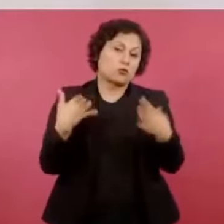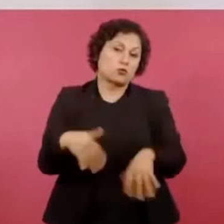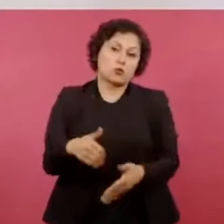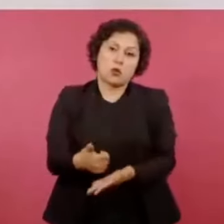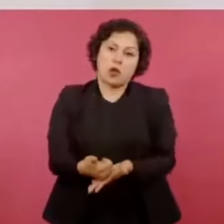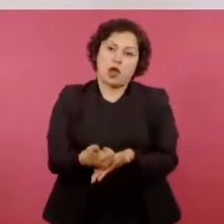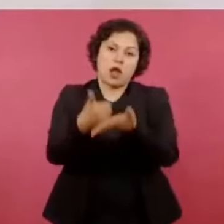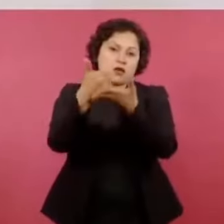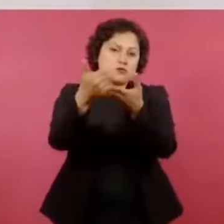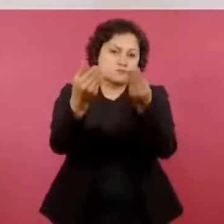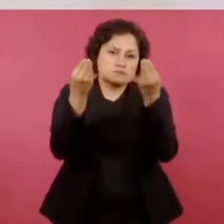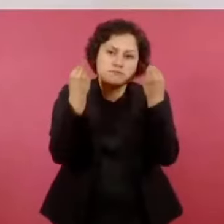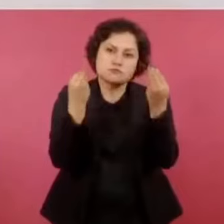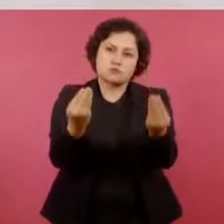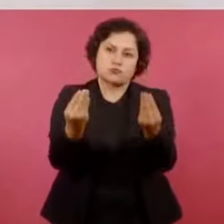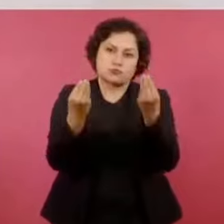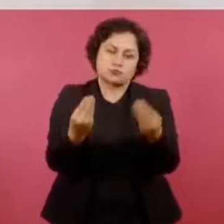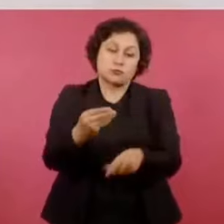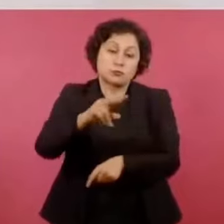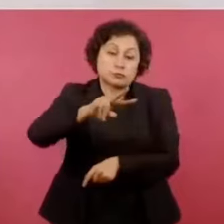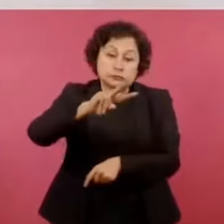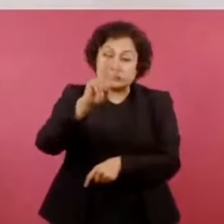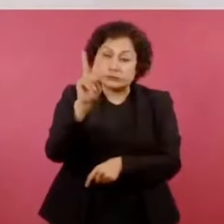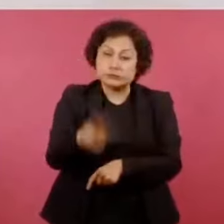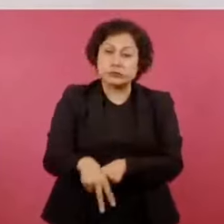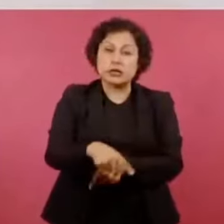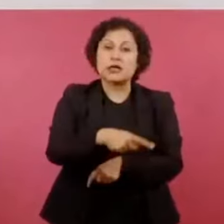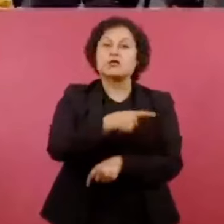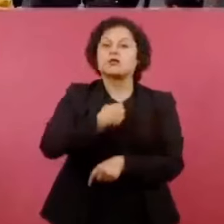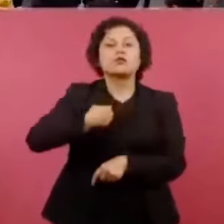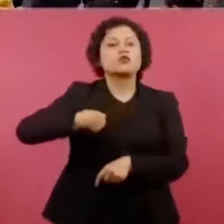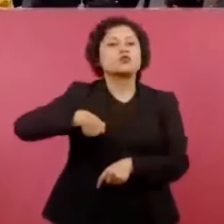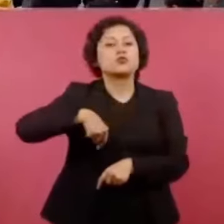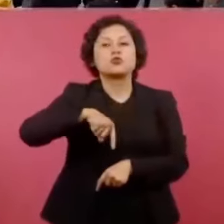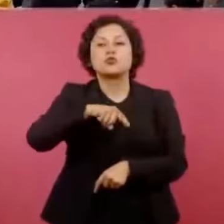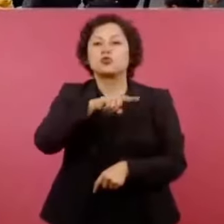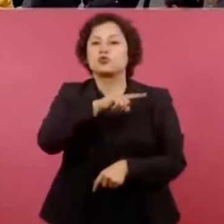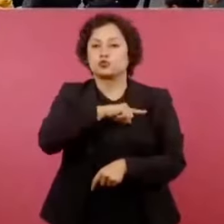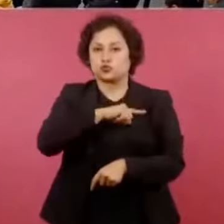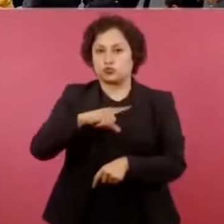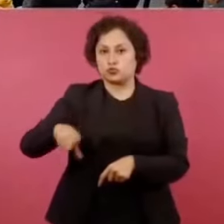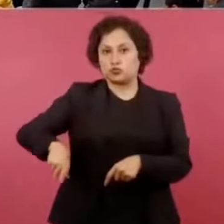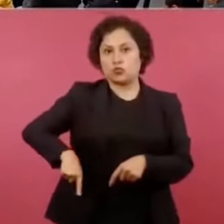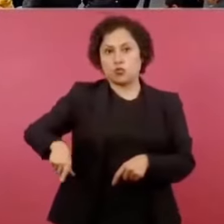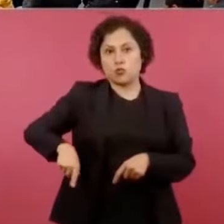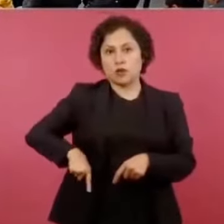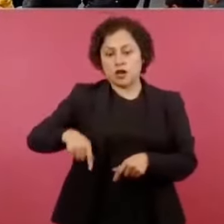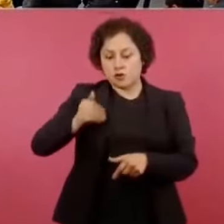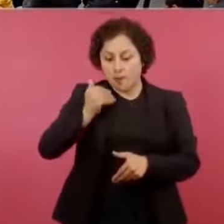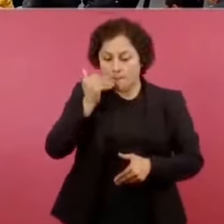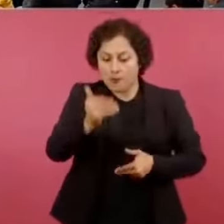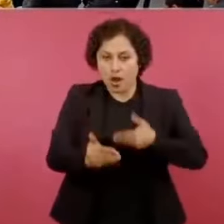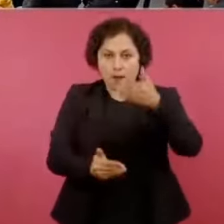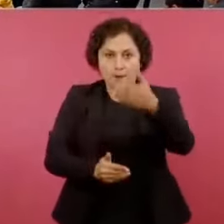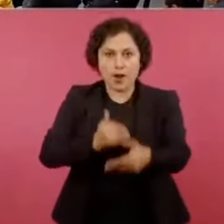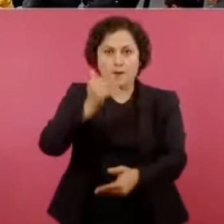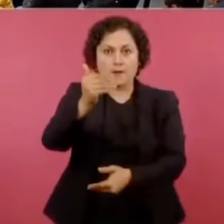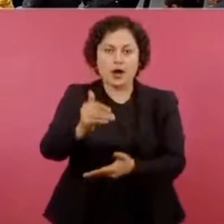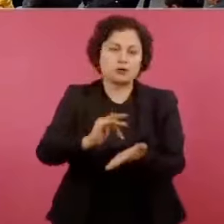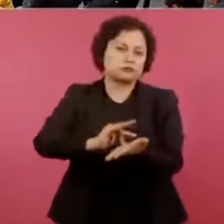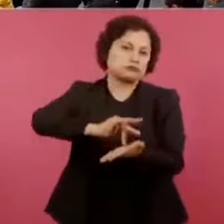No hubiésemos podido avanzar como lo estamos haciendo,